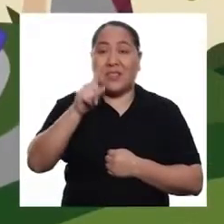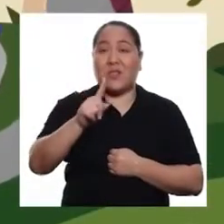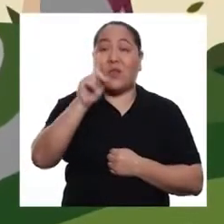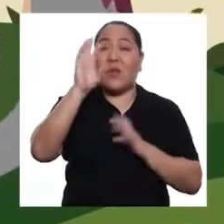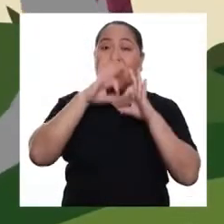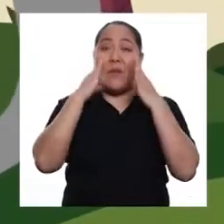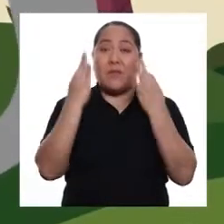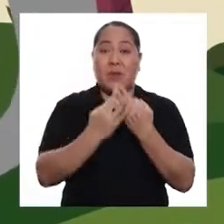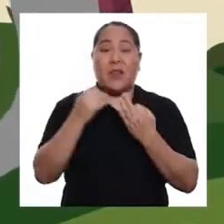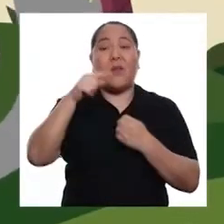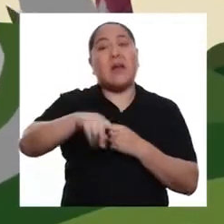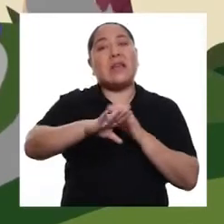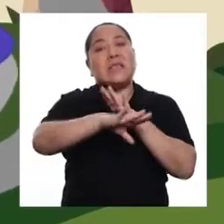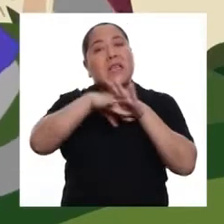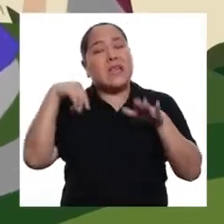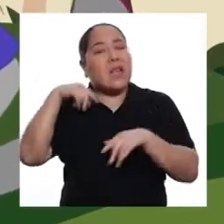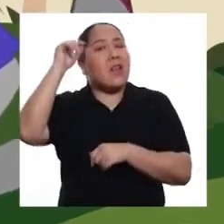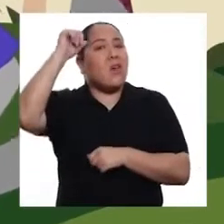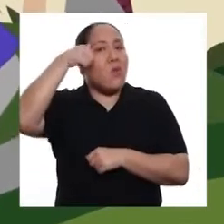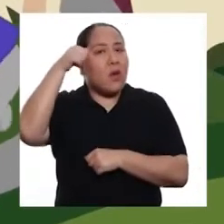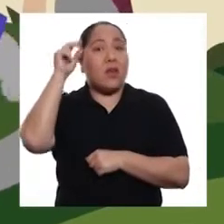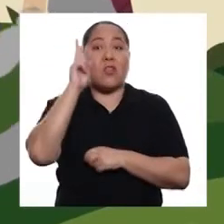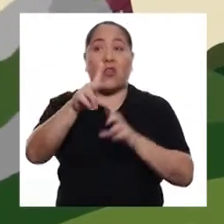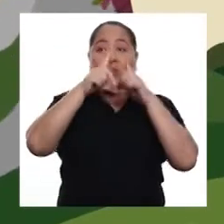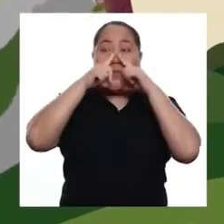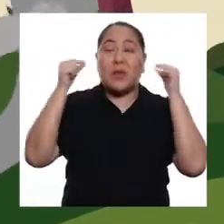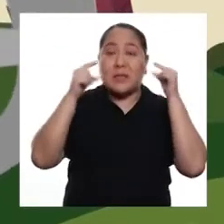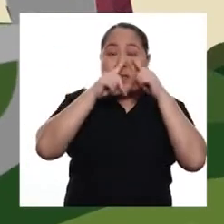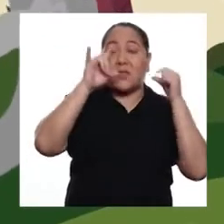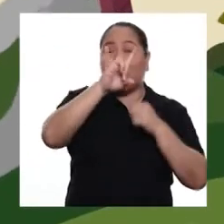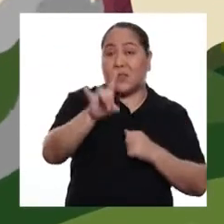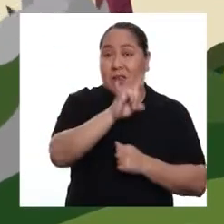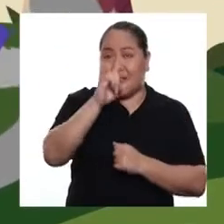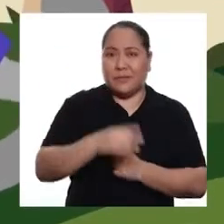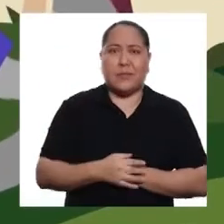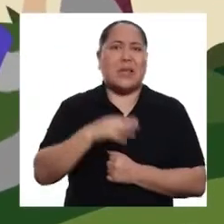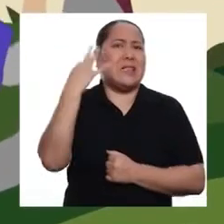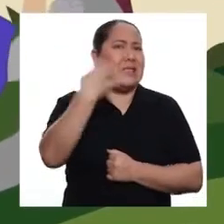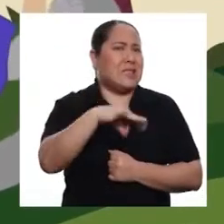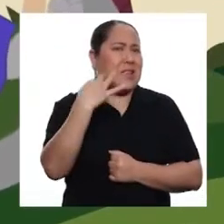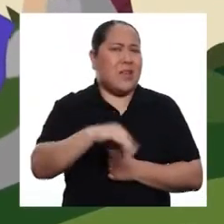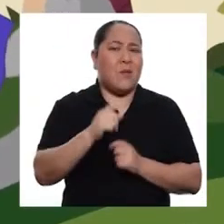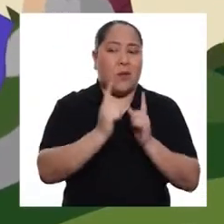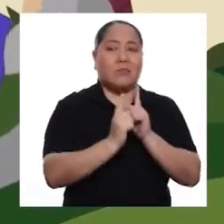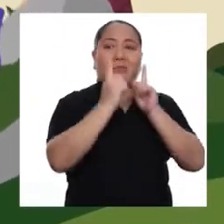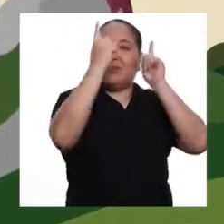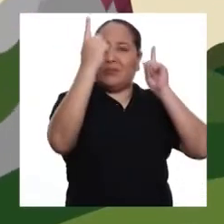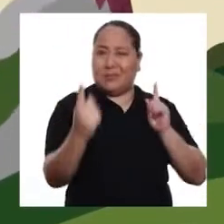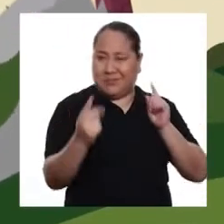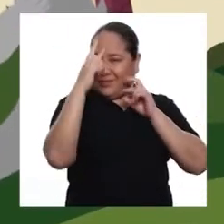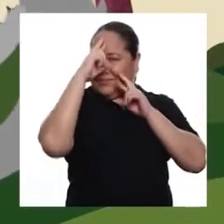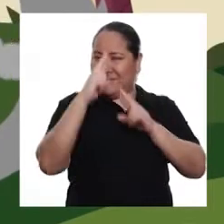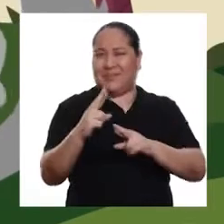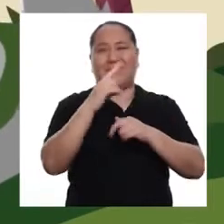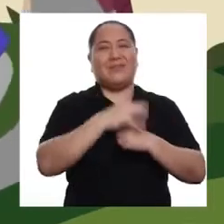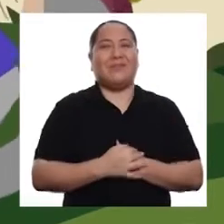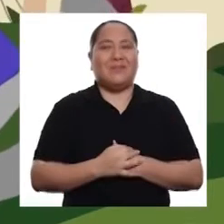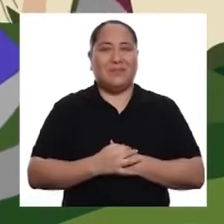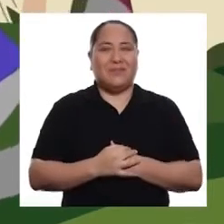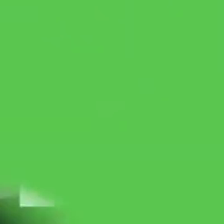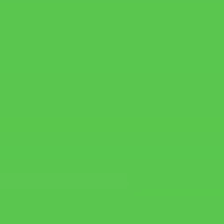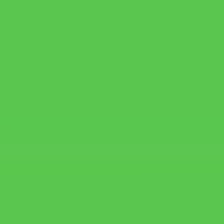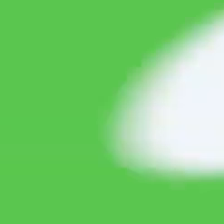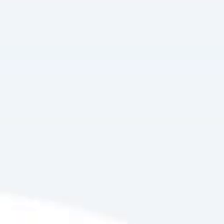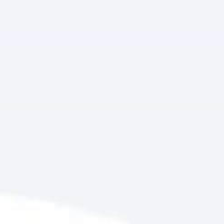Si un familiar va a salir, recuérdale la doble mascarilla a usar y siempre la distancia física a